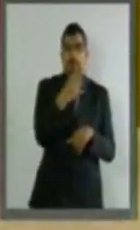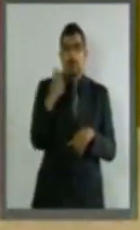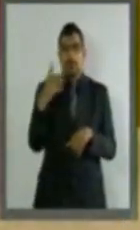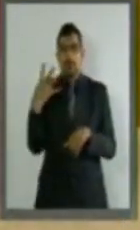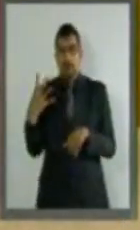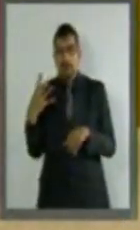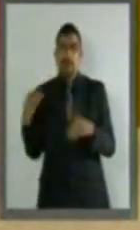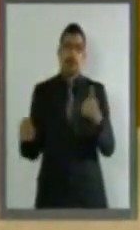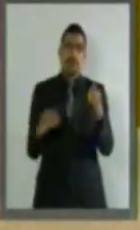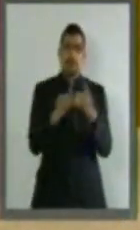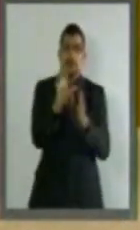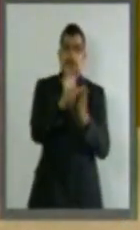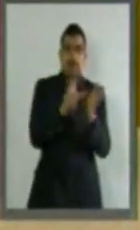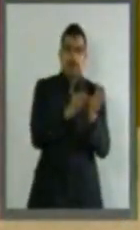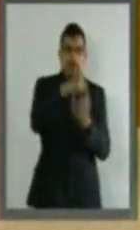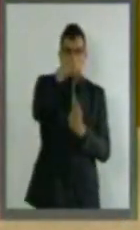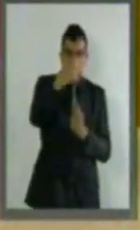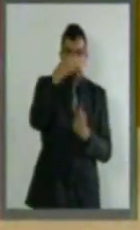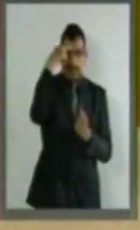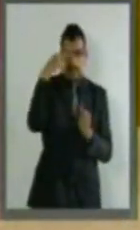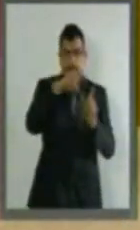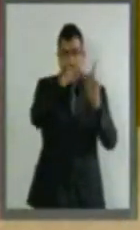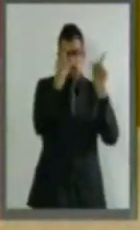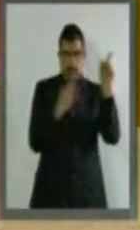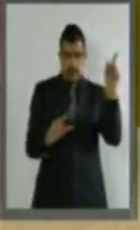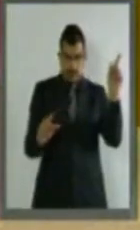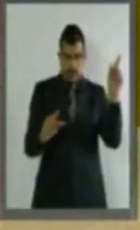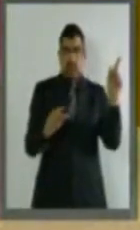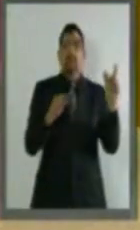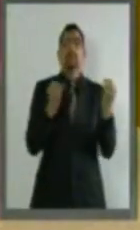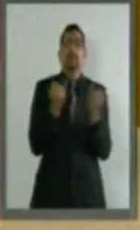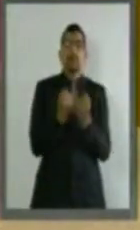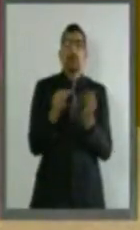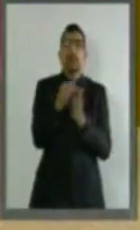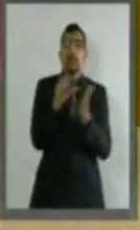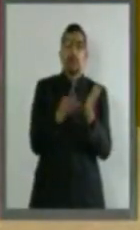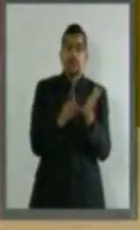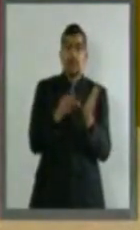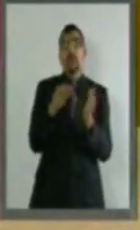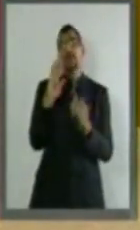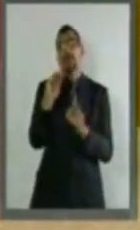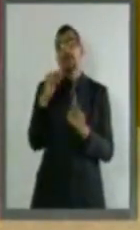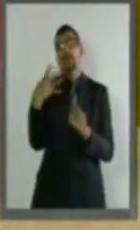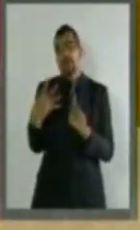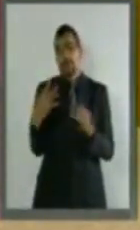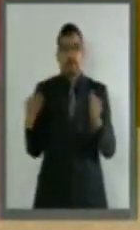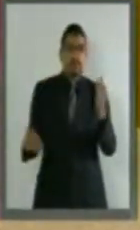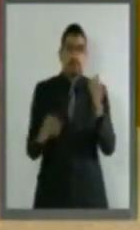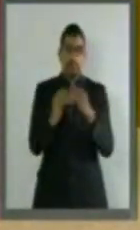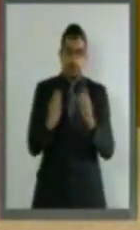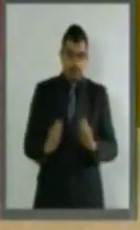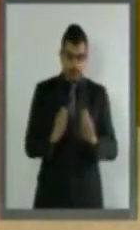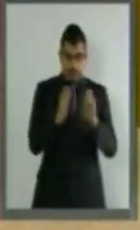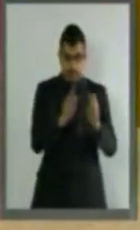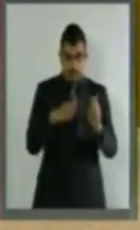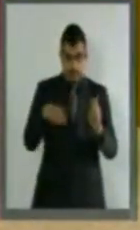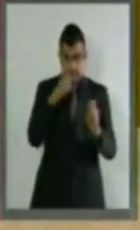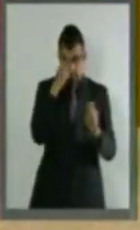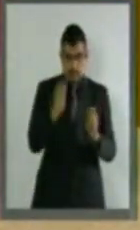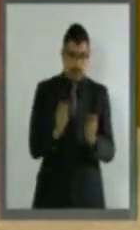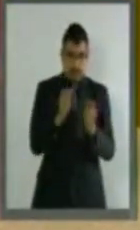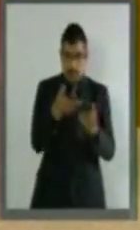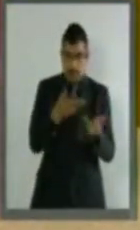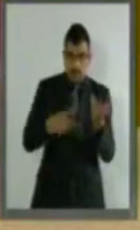Constitución General de la República. Artículo 94. Se deposita el ejercicio del Poder